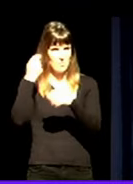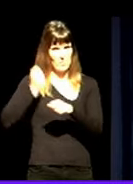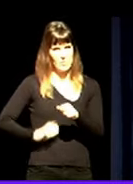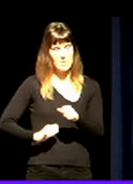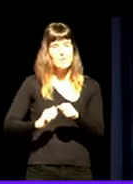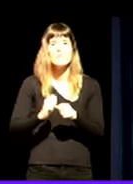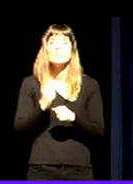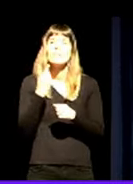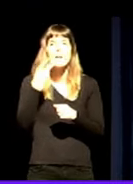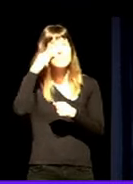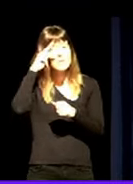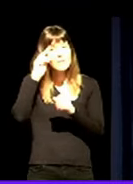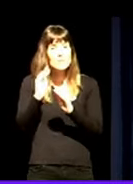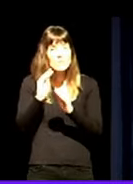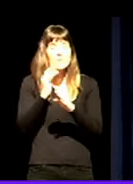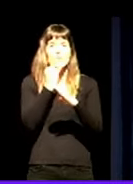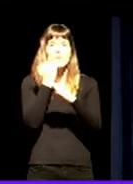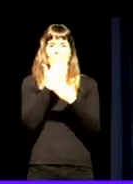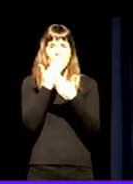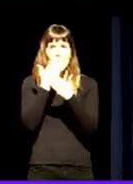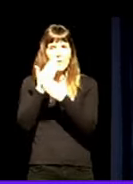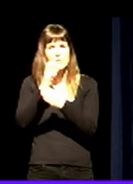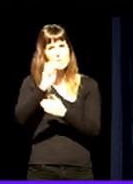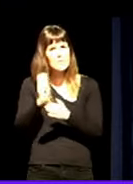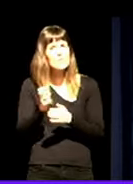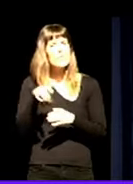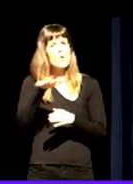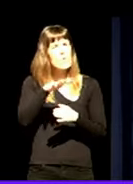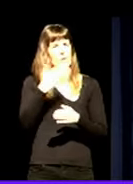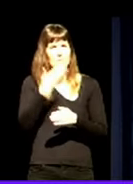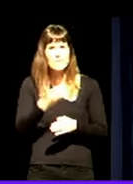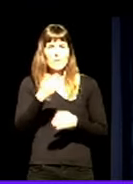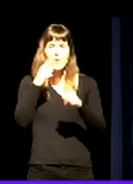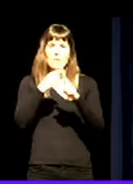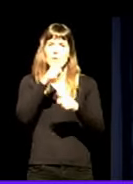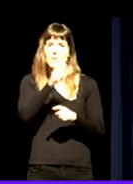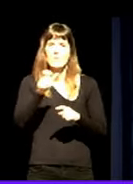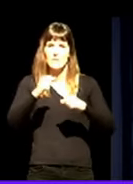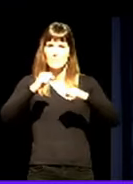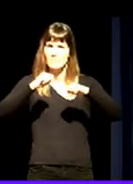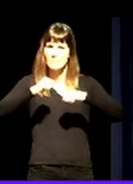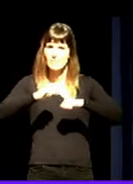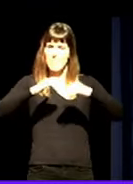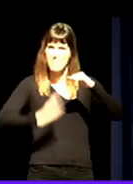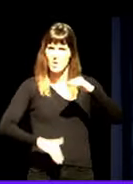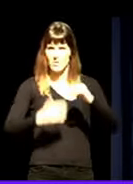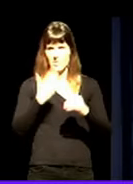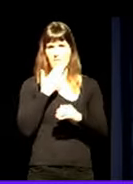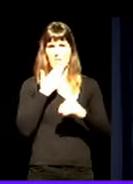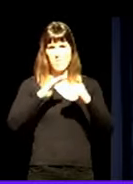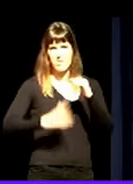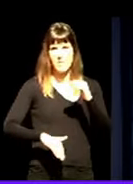ikastetxeak eta zuek ere, seguro, leku oso aproposak direla, adingabeen jokakilek suizidak detektatu eta